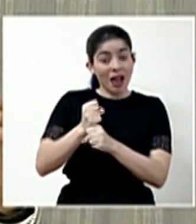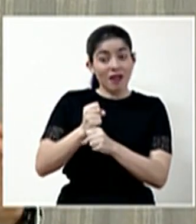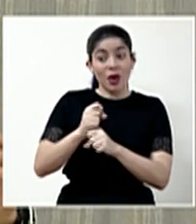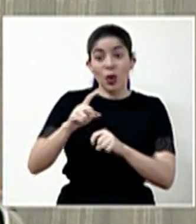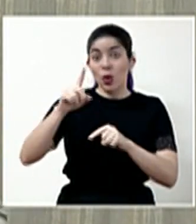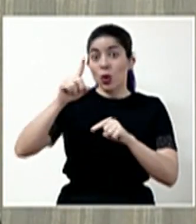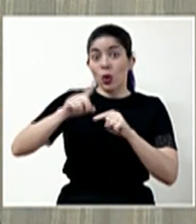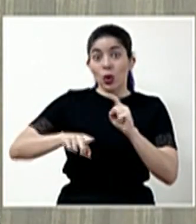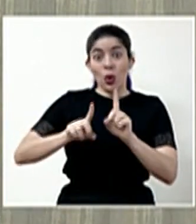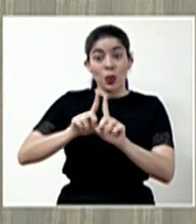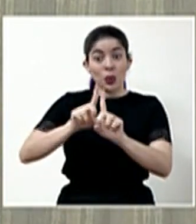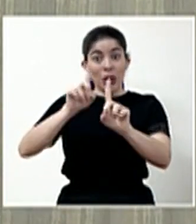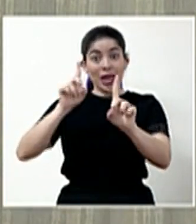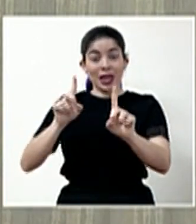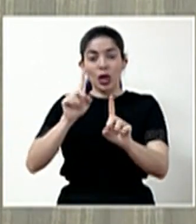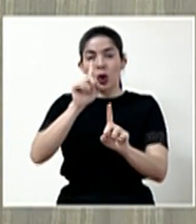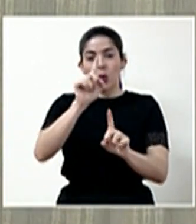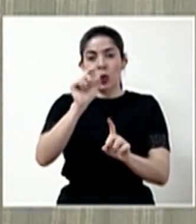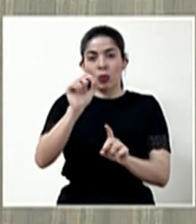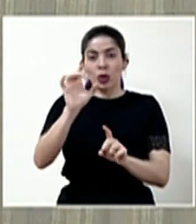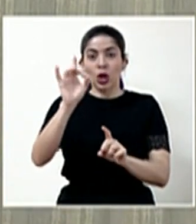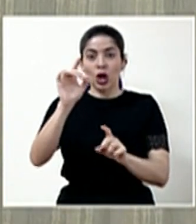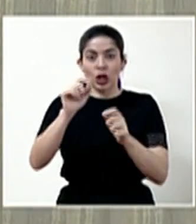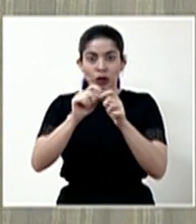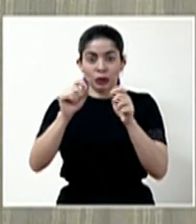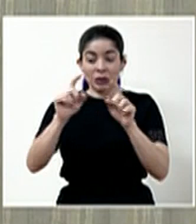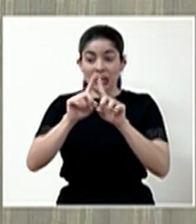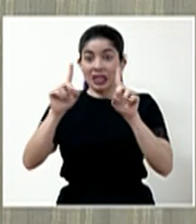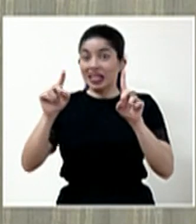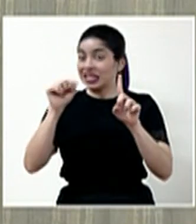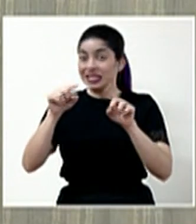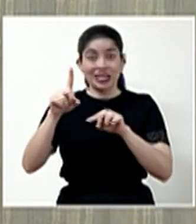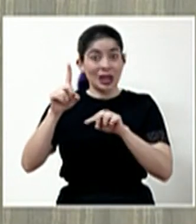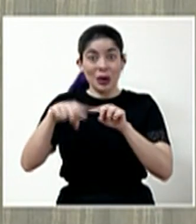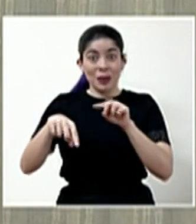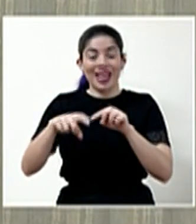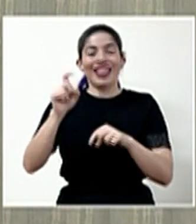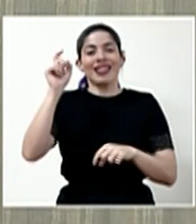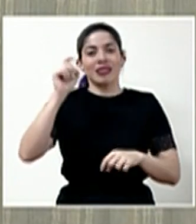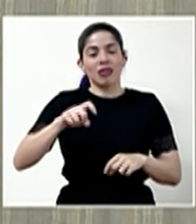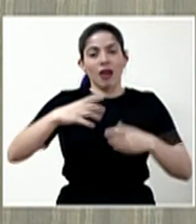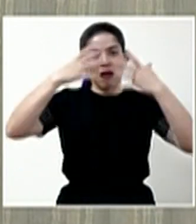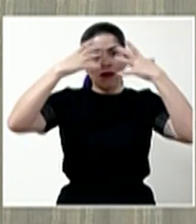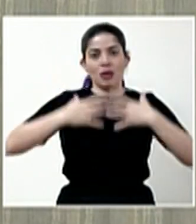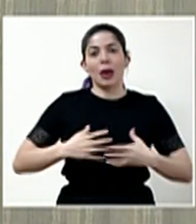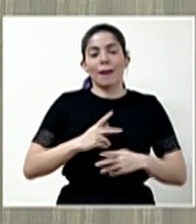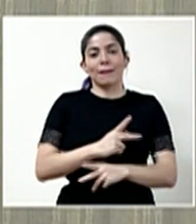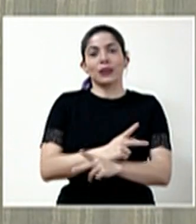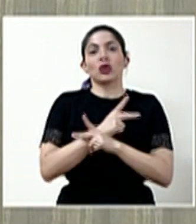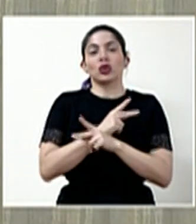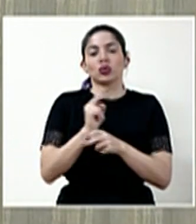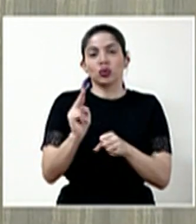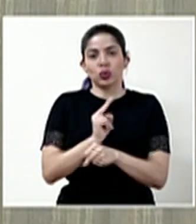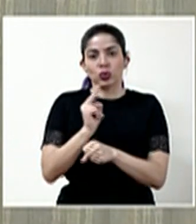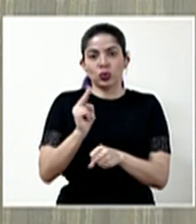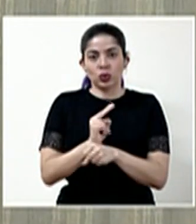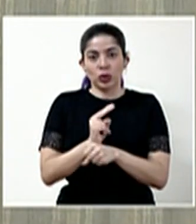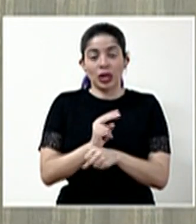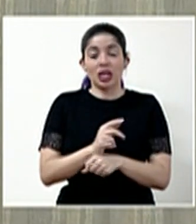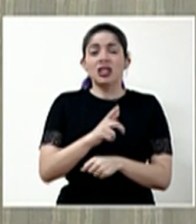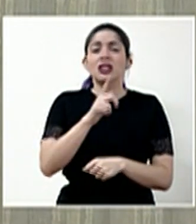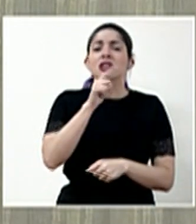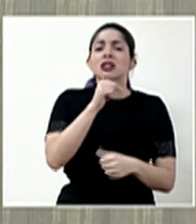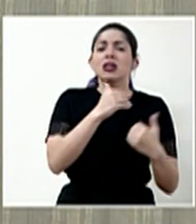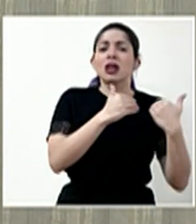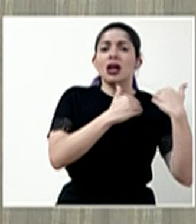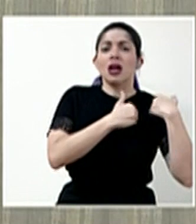distancia de 1.8 metros entre personas, debe aplicarse equipo de protección personal y el encargado